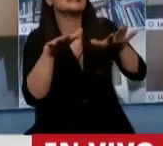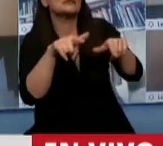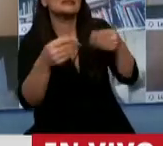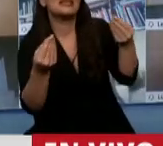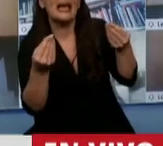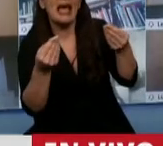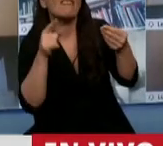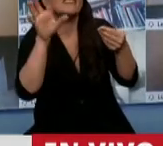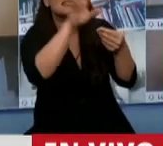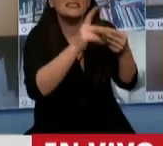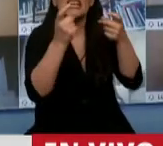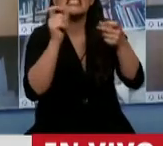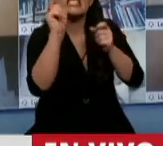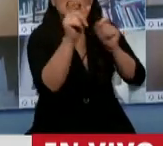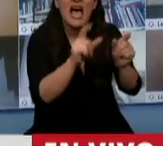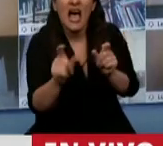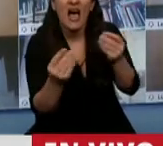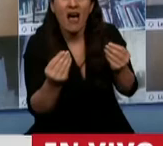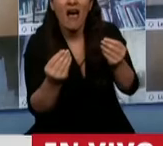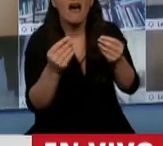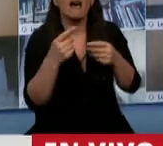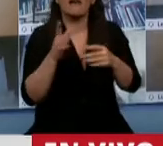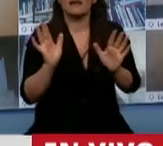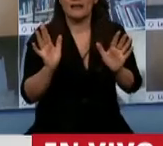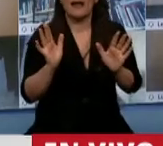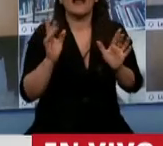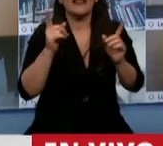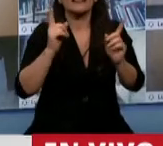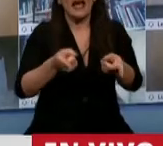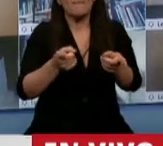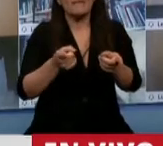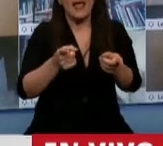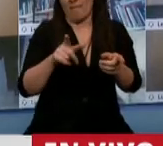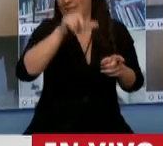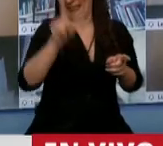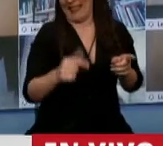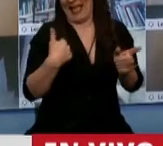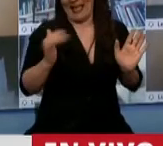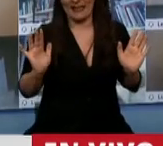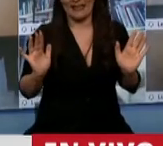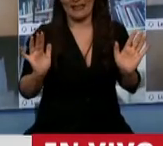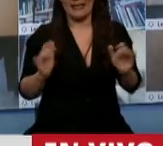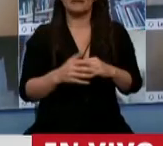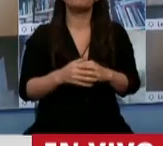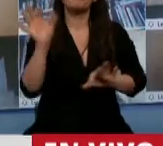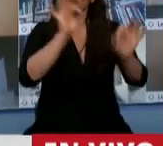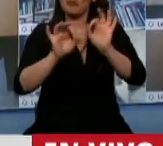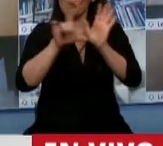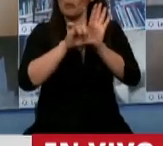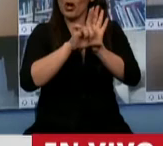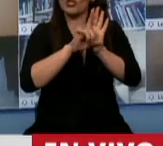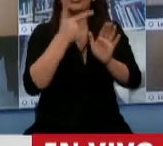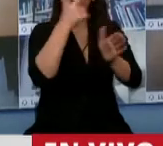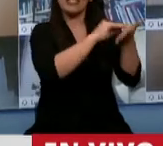identificando las necesidades y posibilidades, digamos, también de nuestro Estado. Este proyecto que viene del